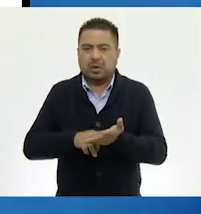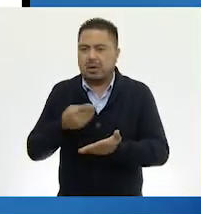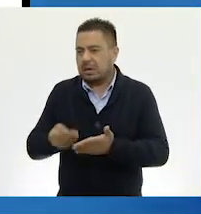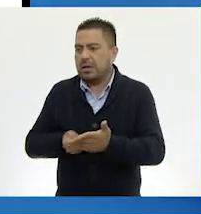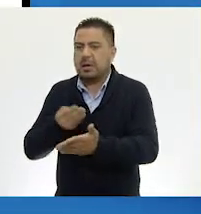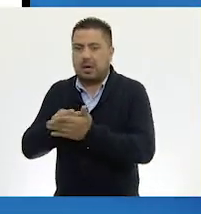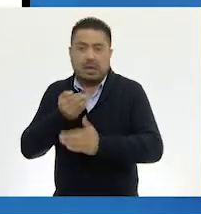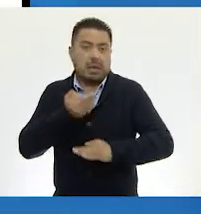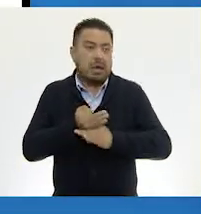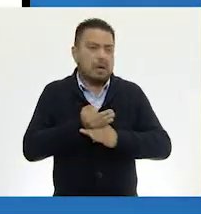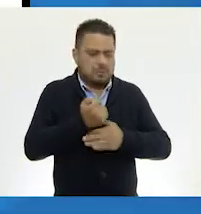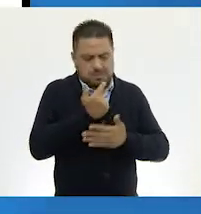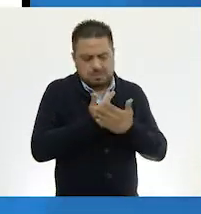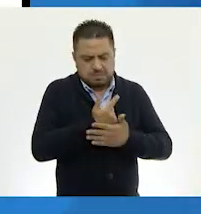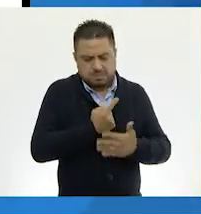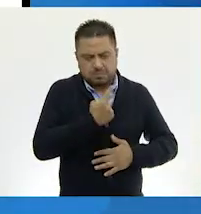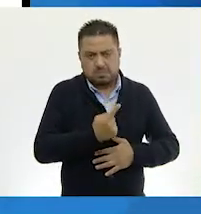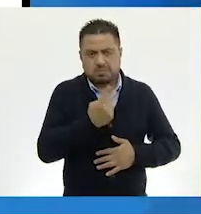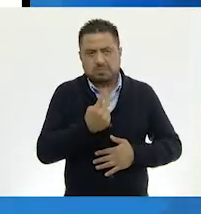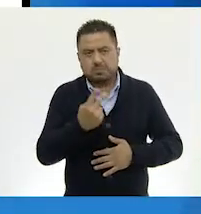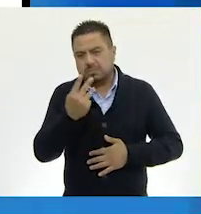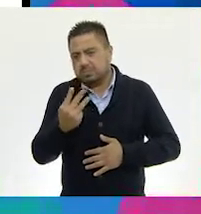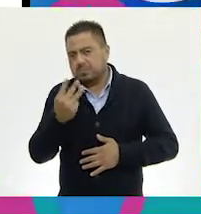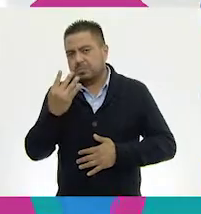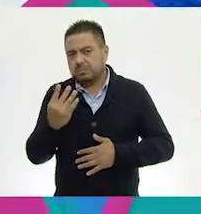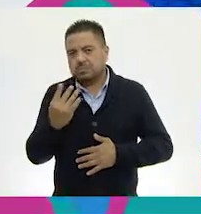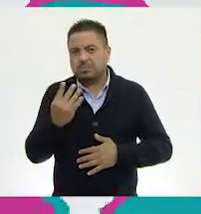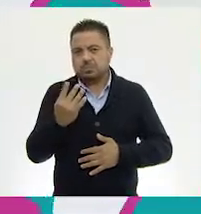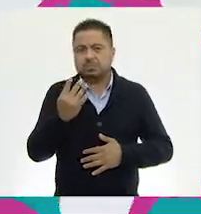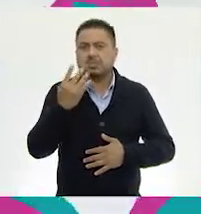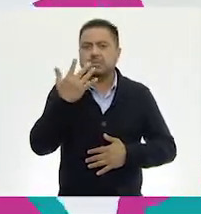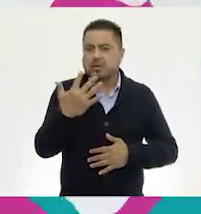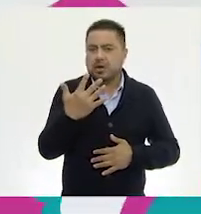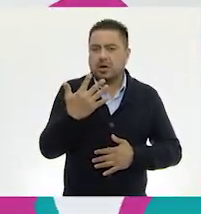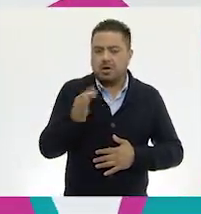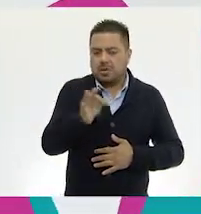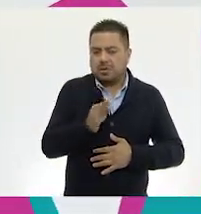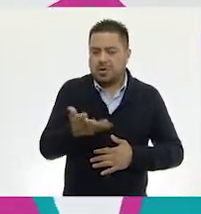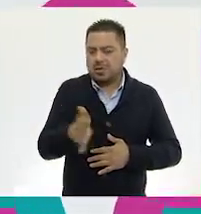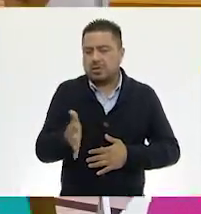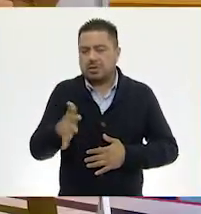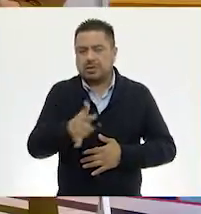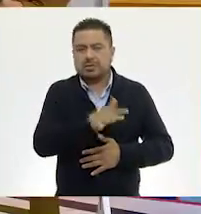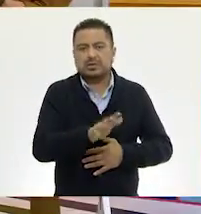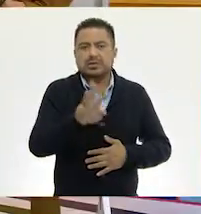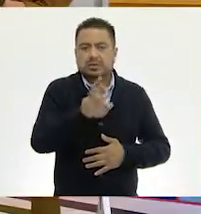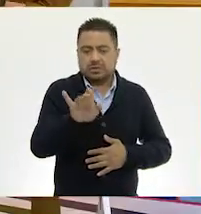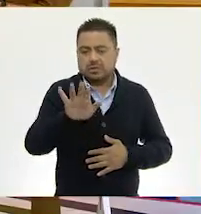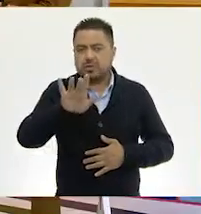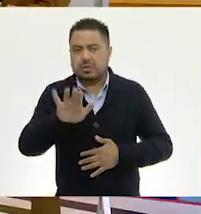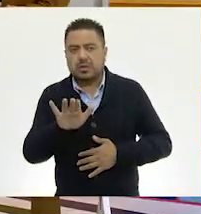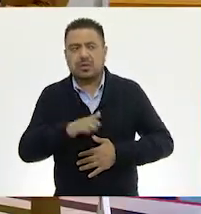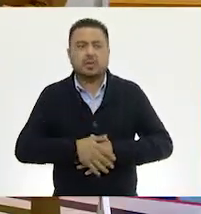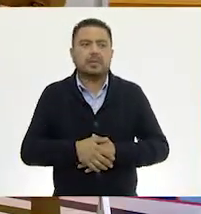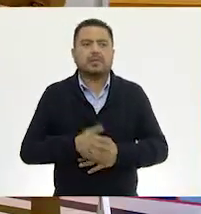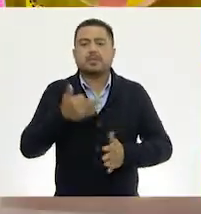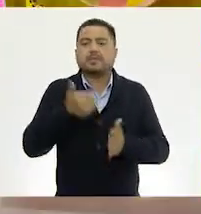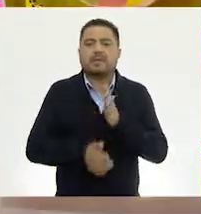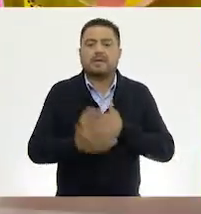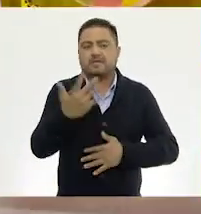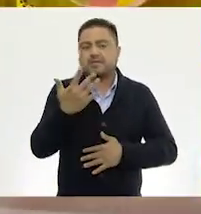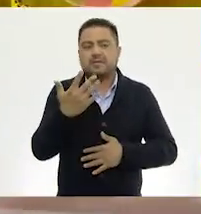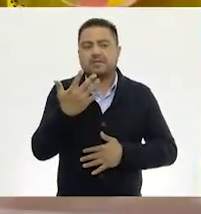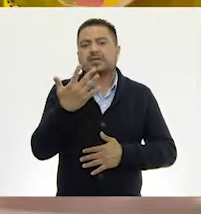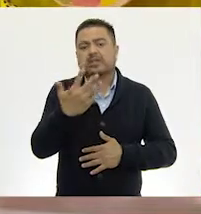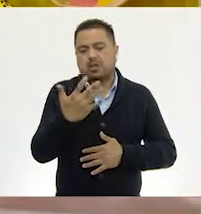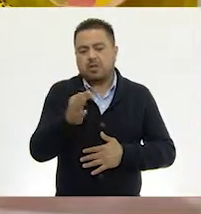pesos. Llevamos aquí uno, dos, tres, cuatro, cinco monedas de diez pesos, trescientos cincuenta. Y me faltan cinco